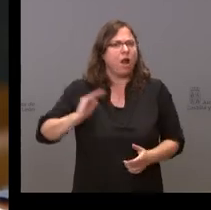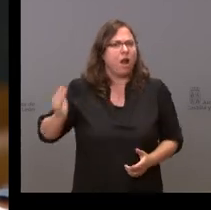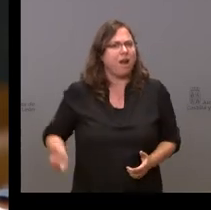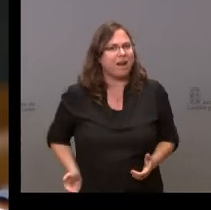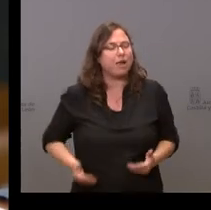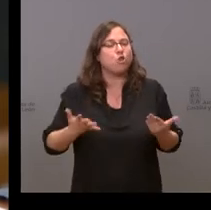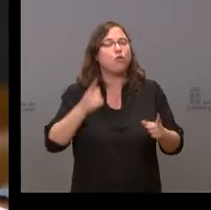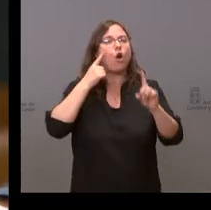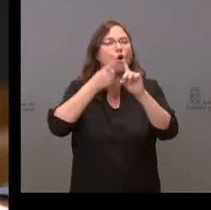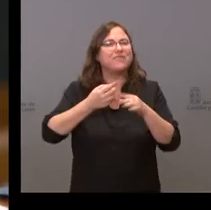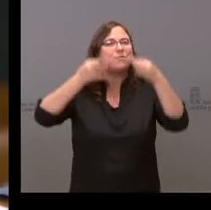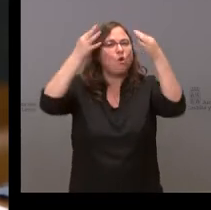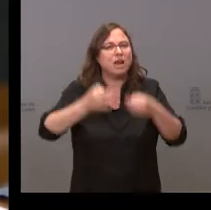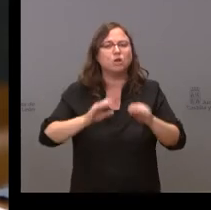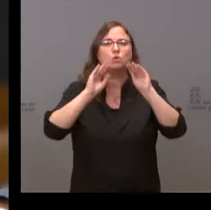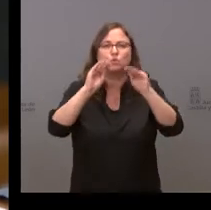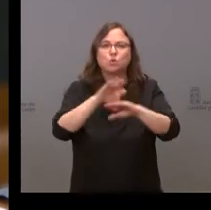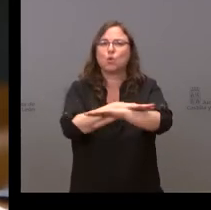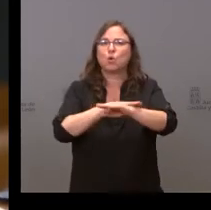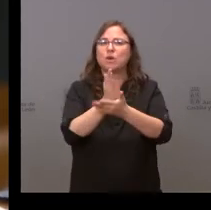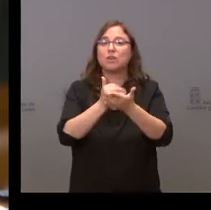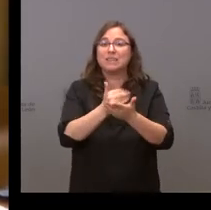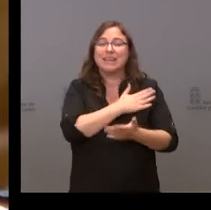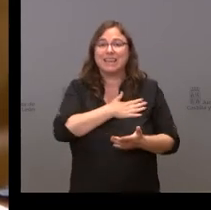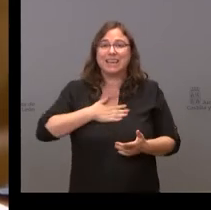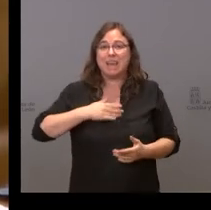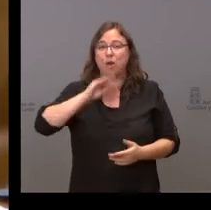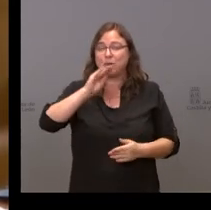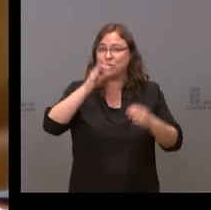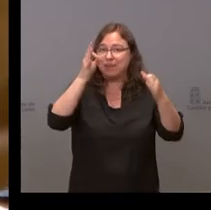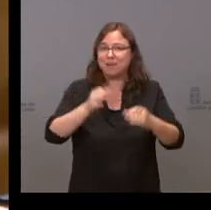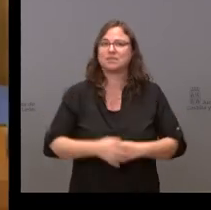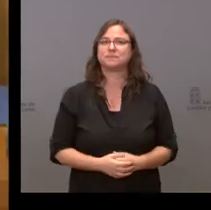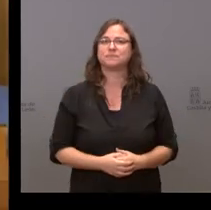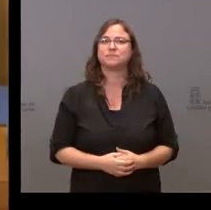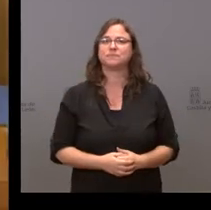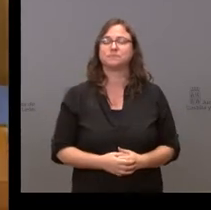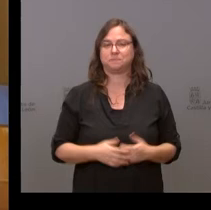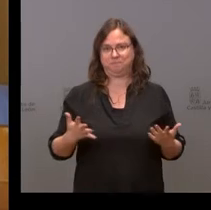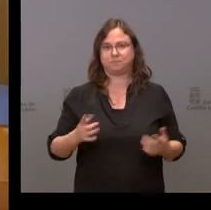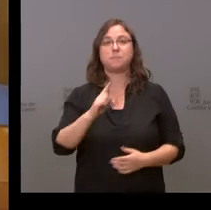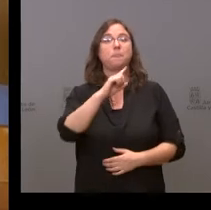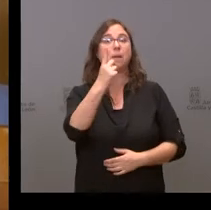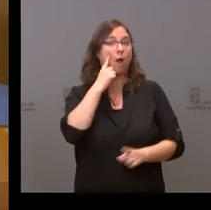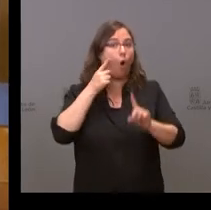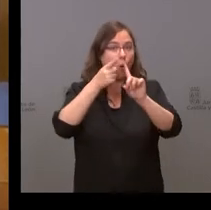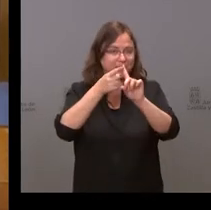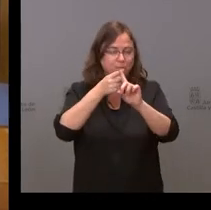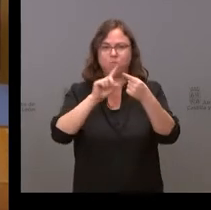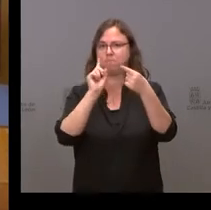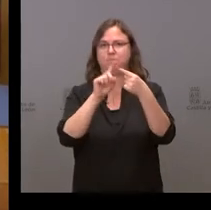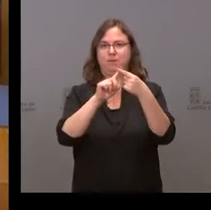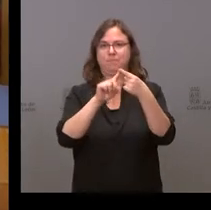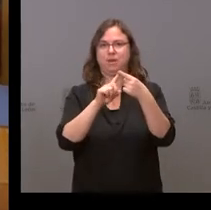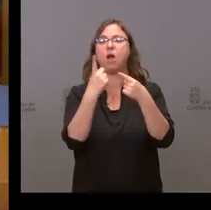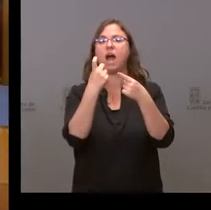¿Cuáles son los objetivos realmente? Esa es la pregunta que quería hacerla a Pedro Sánchez mismo. Primero objetivo, necesitamos